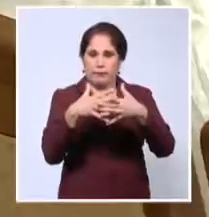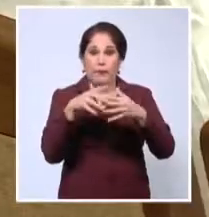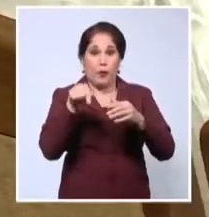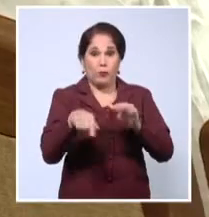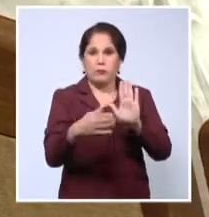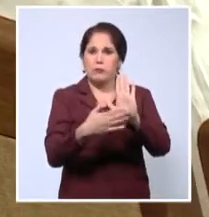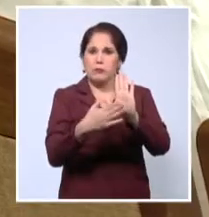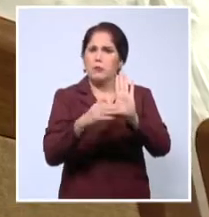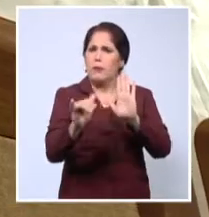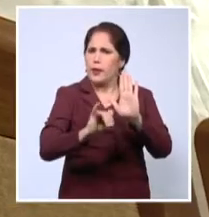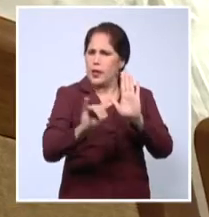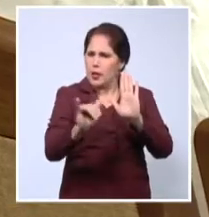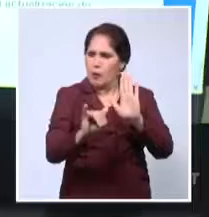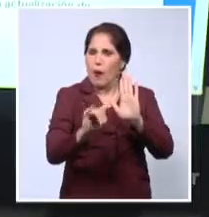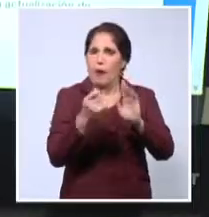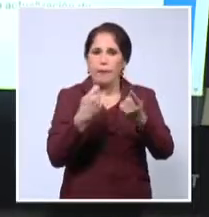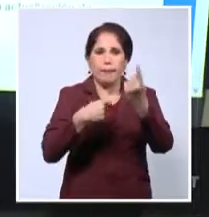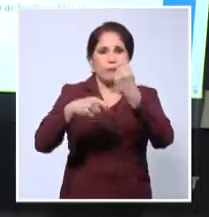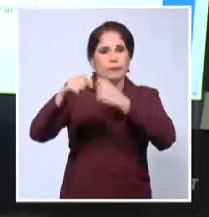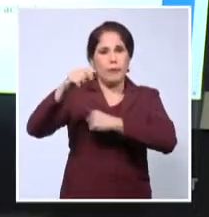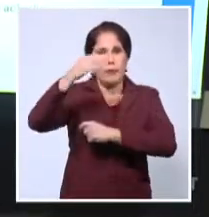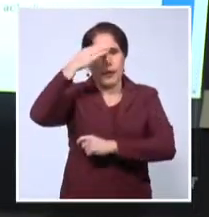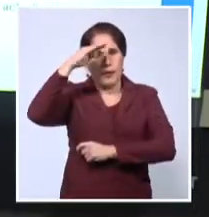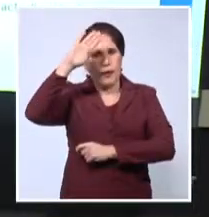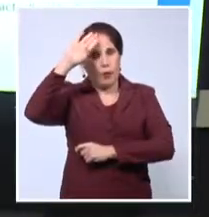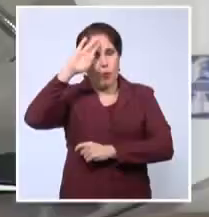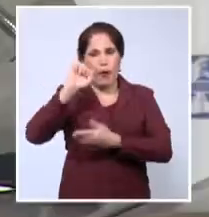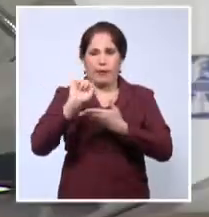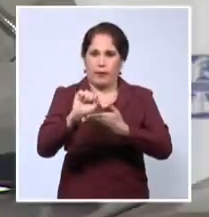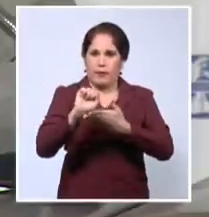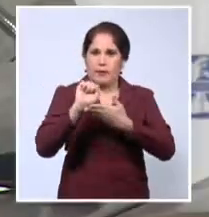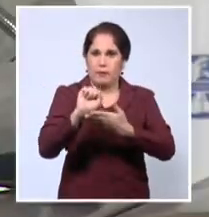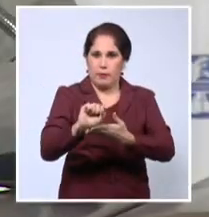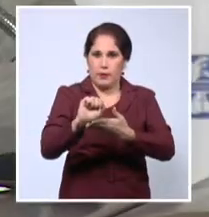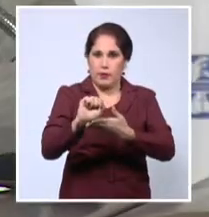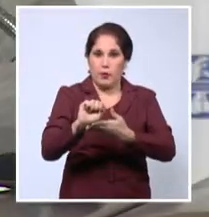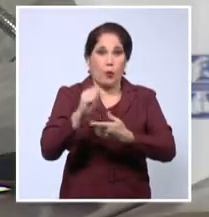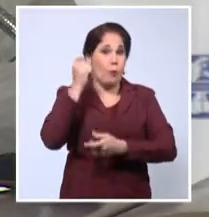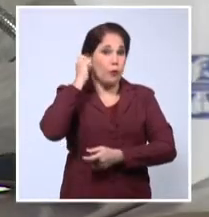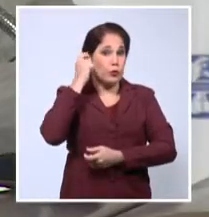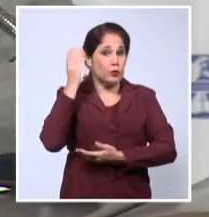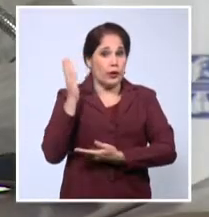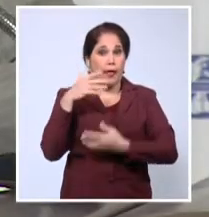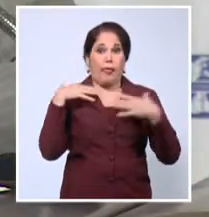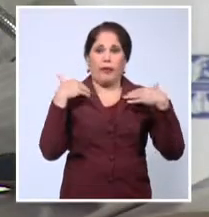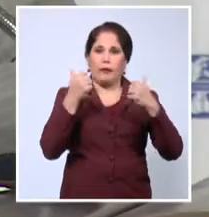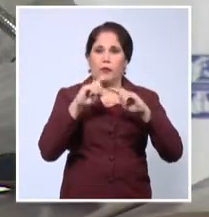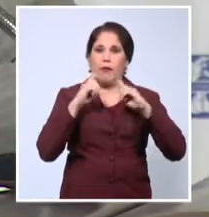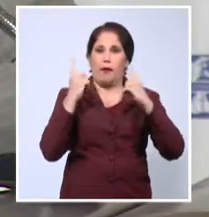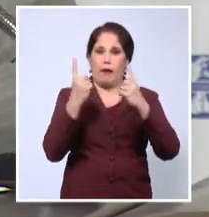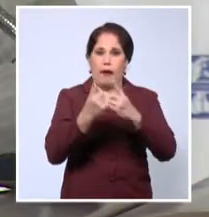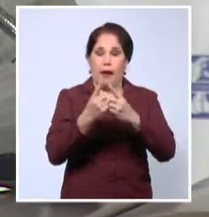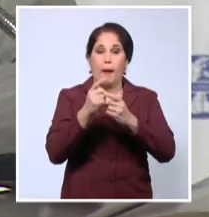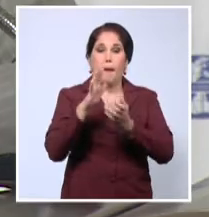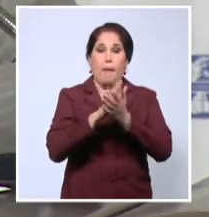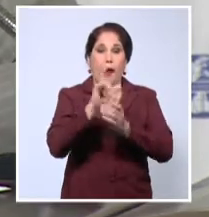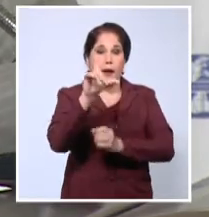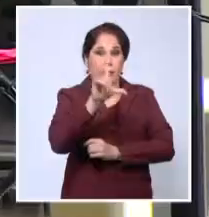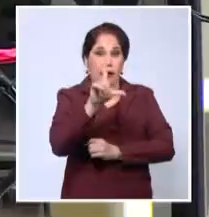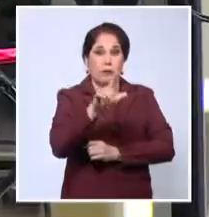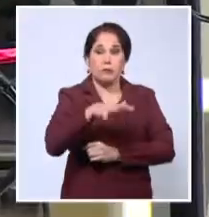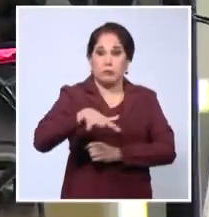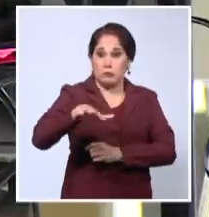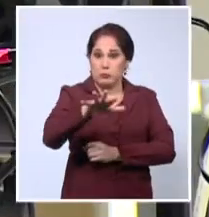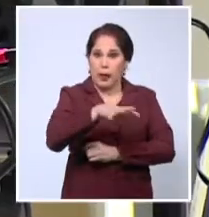presentó igualmente la oferta exportable cubana de bienes y servicios. Ana Teresa Igarza, directora general de la Zona Especial de Desarrollo Mariel,